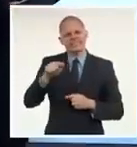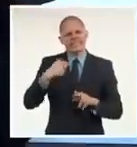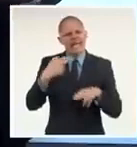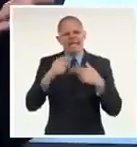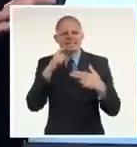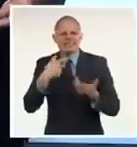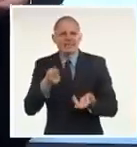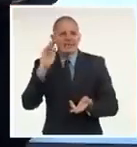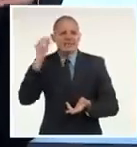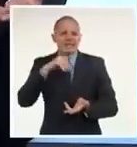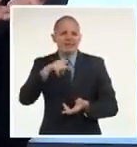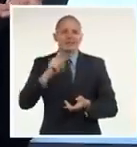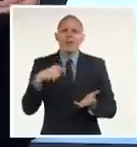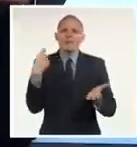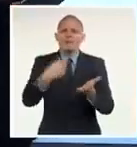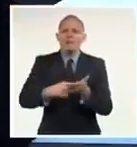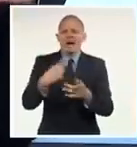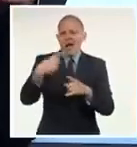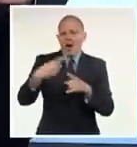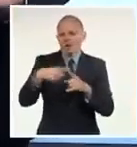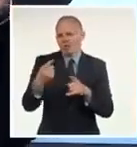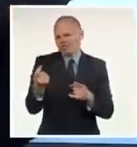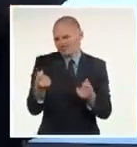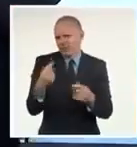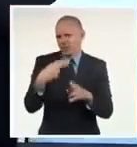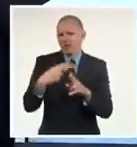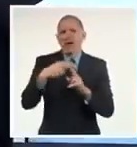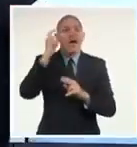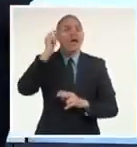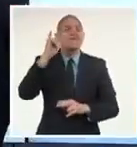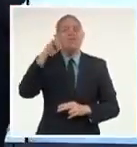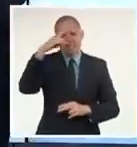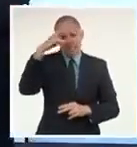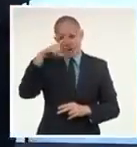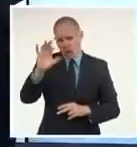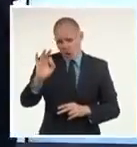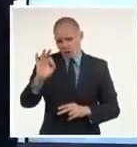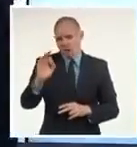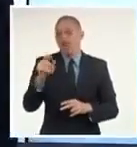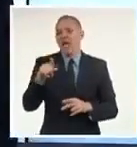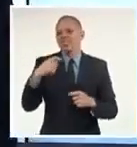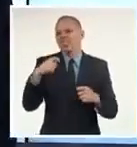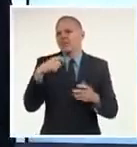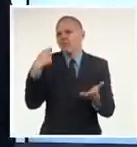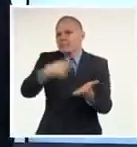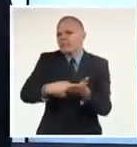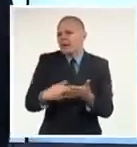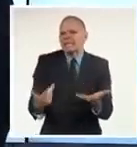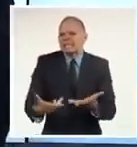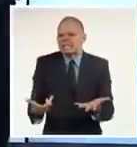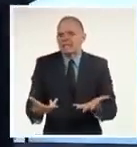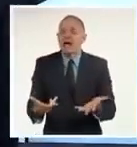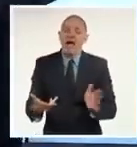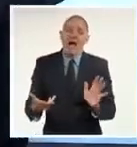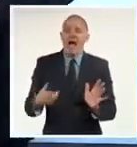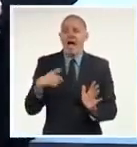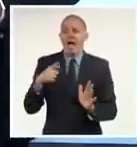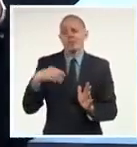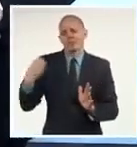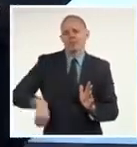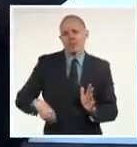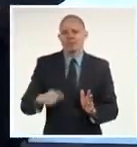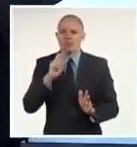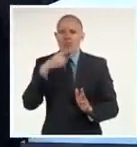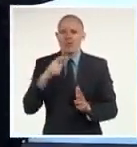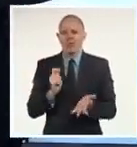fisco. En este caso, ese ente deja de pagar impuestos al propio Reino Unido. Entonces, primer elemento,